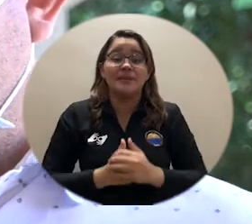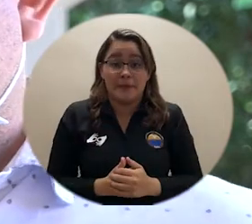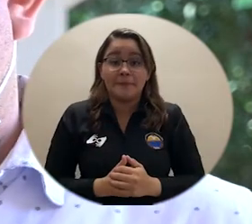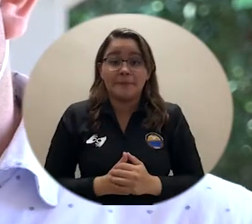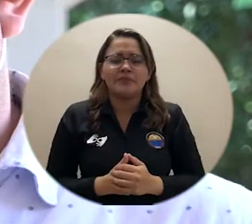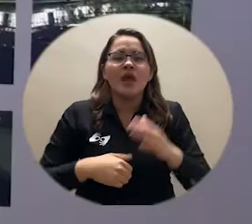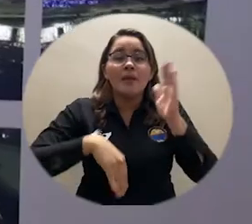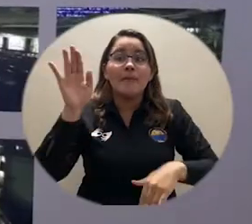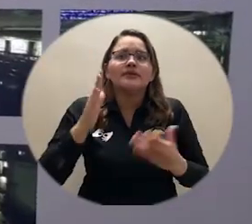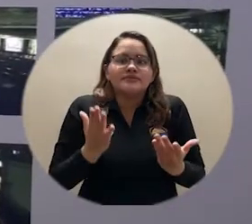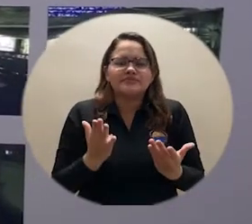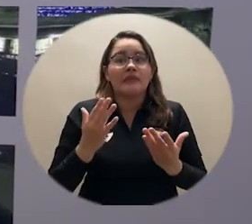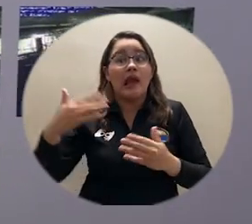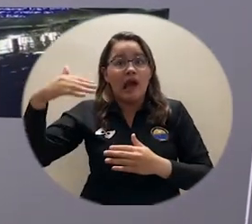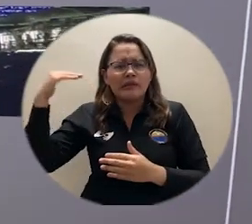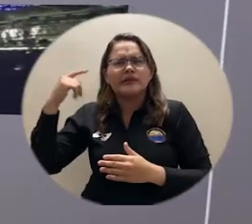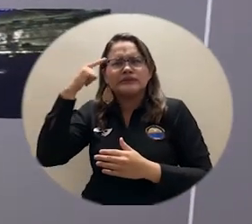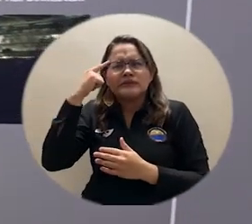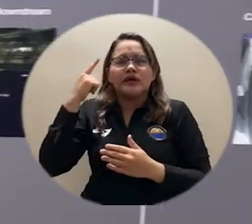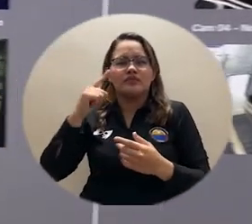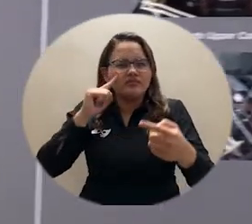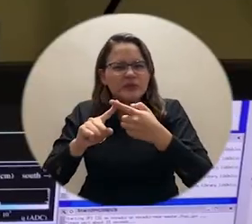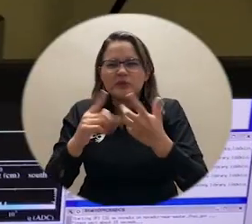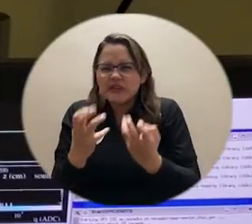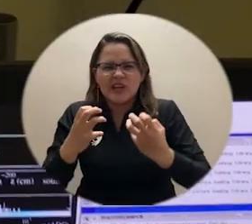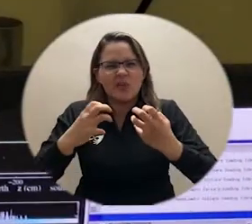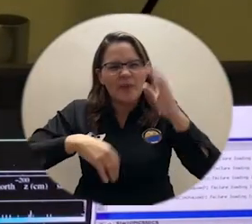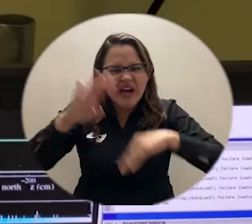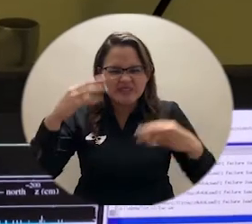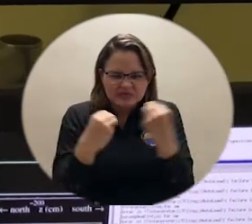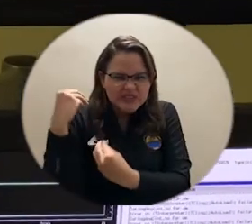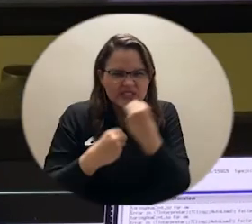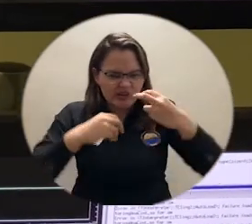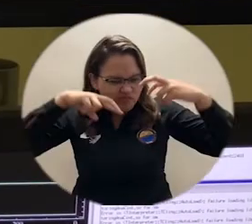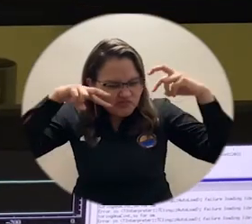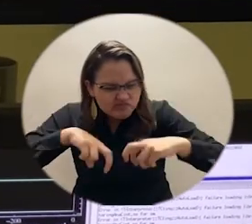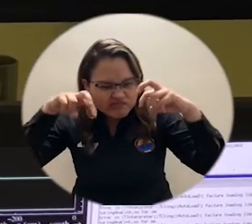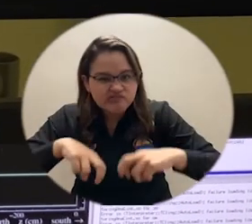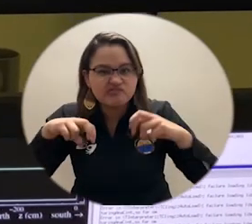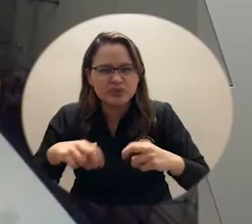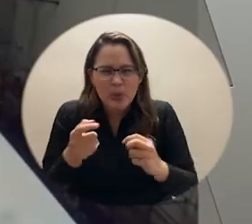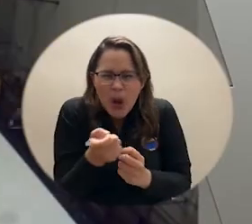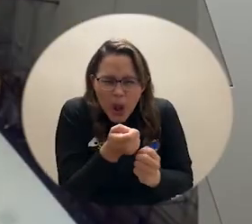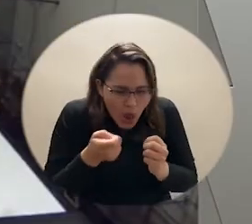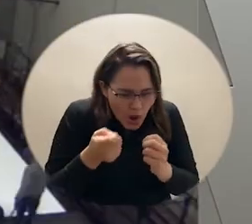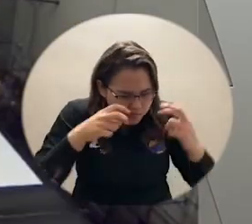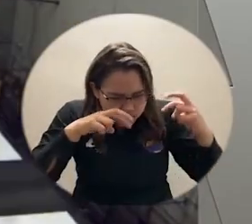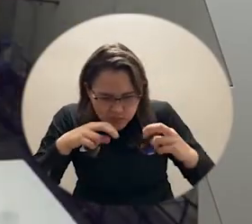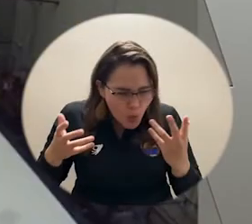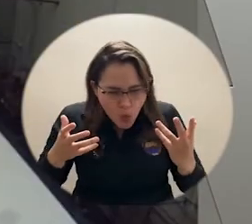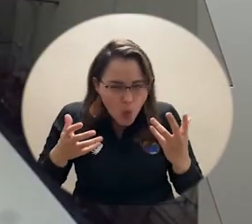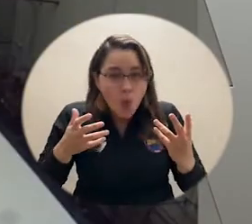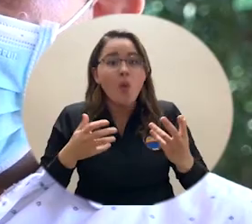el alcance. El presupuesto inicial del experimento NOVA, que es un experimento de física de partículas, particularmente de neutrinos,